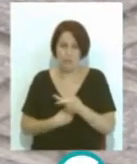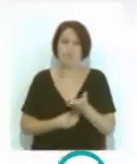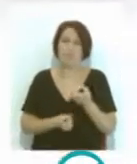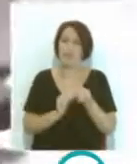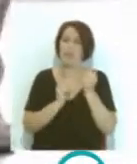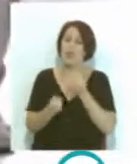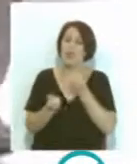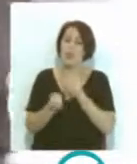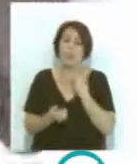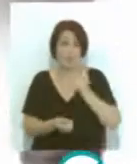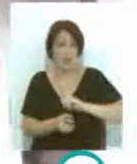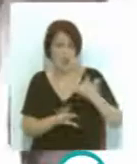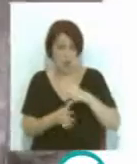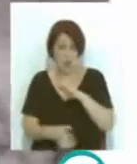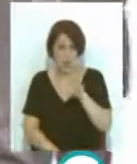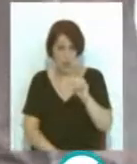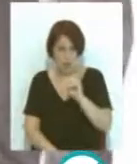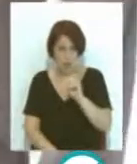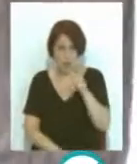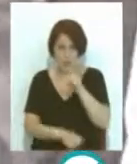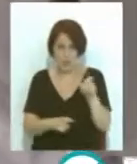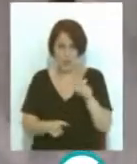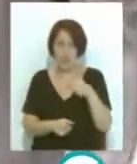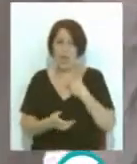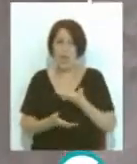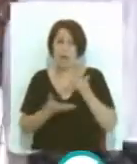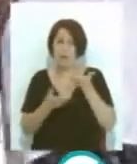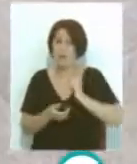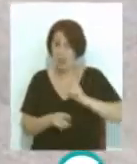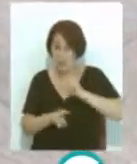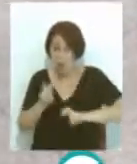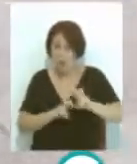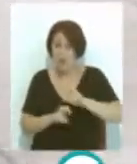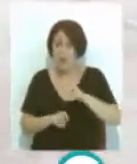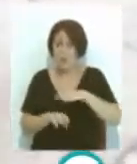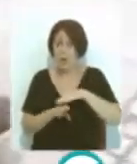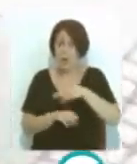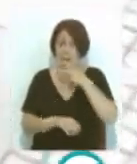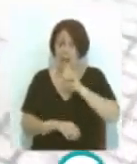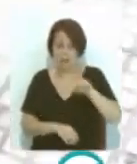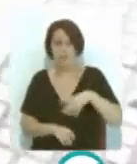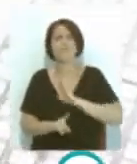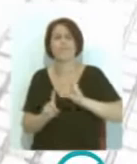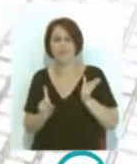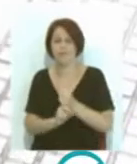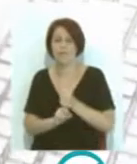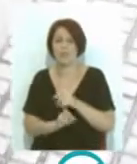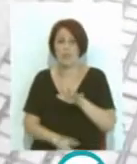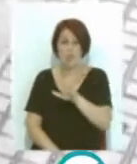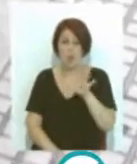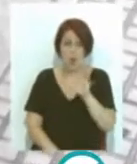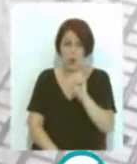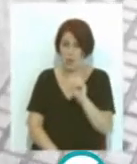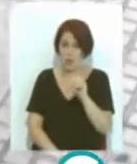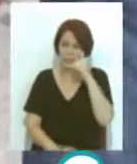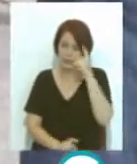profesionales, alrededor del 40% de las personas que buscan ayuda profesional para dejar de fumar lo consiguen, frente al 5%